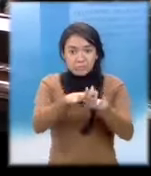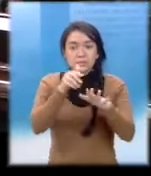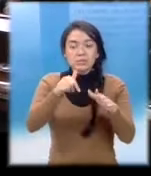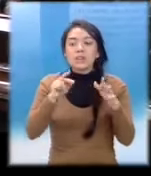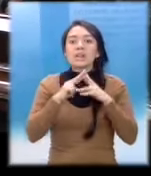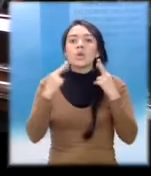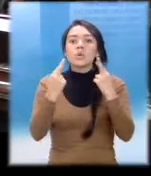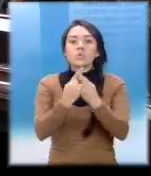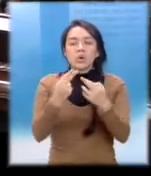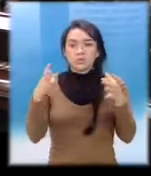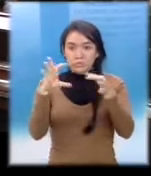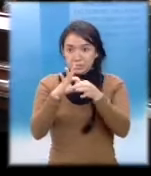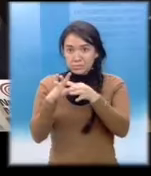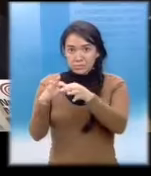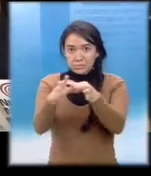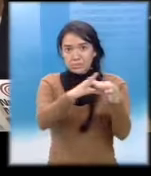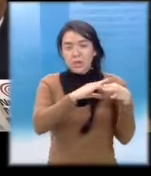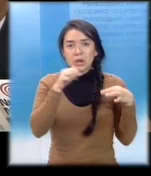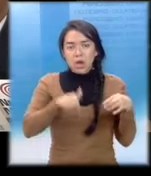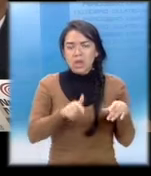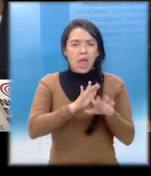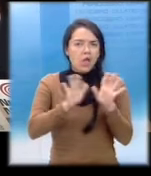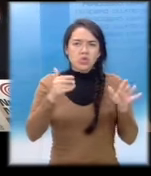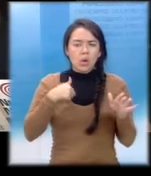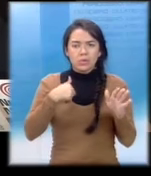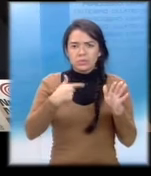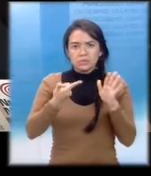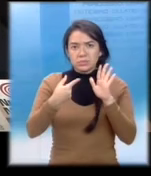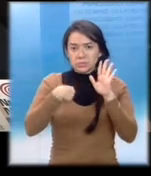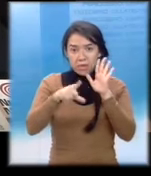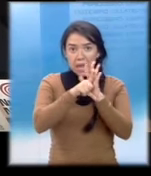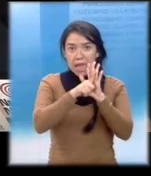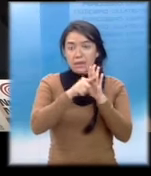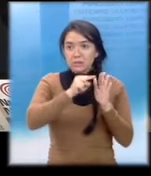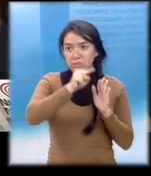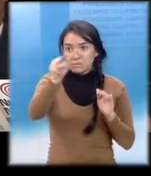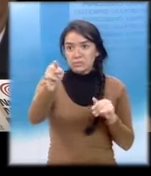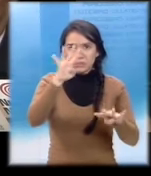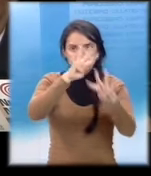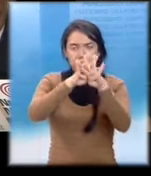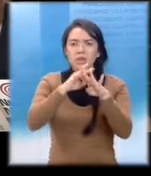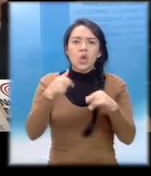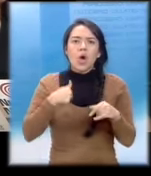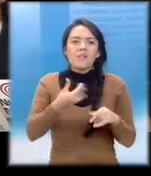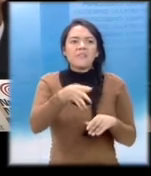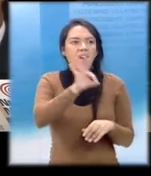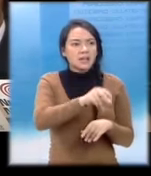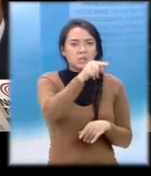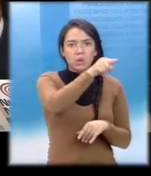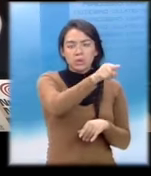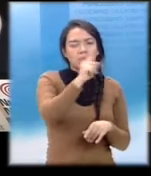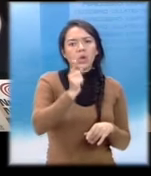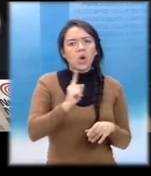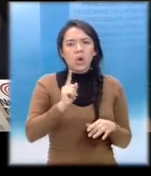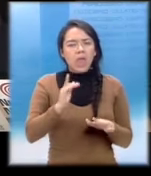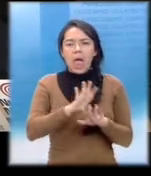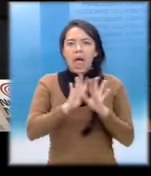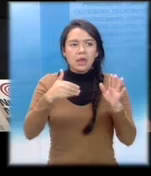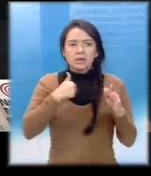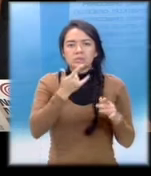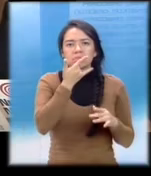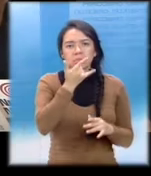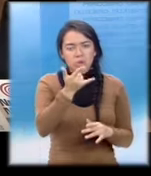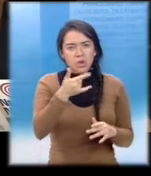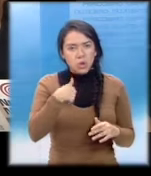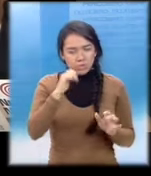cónclave Ya no había denuncia Porque la junta directiva, el congreso, el presidente Son